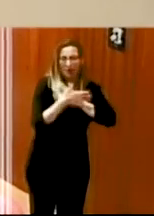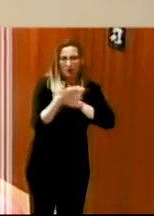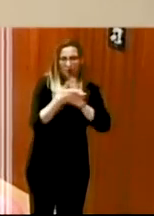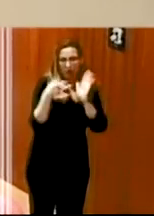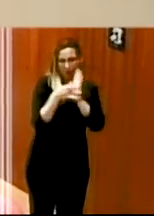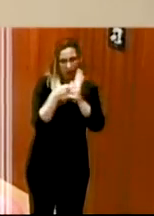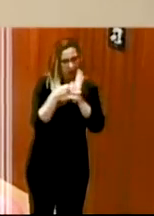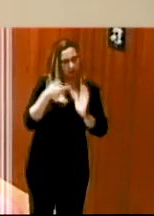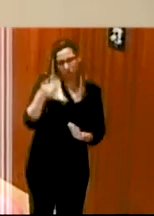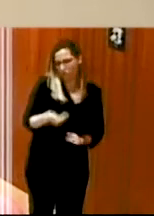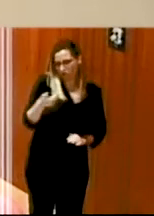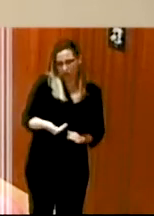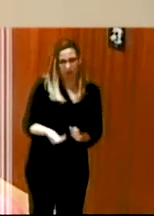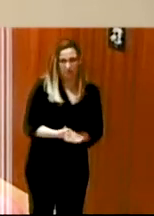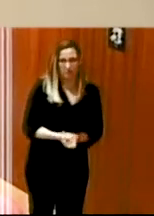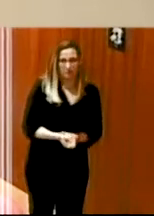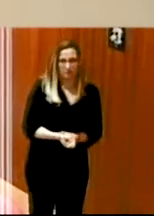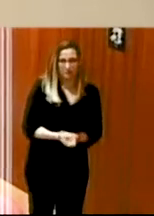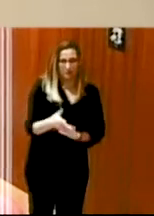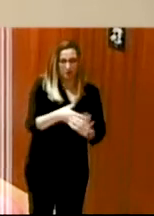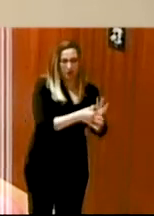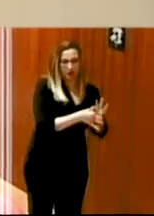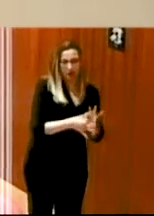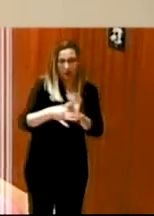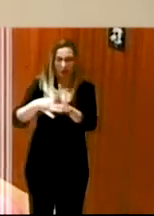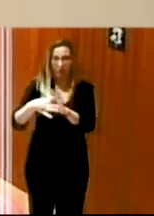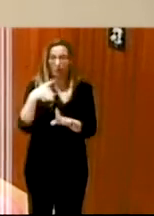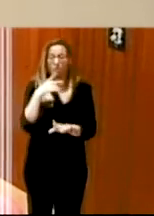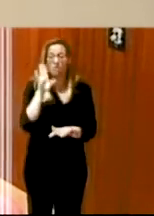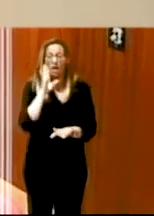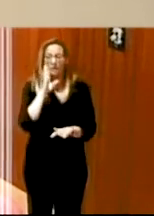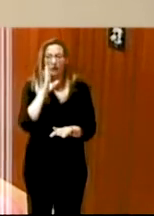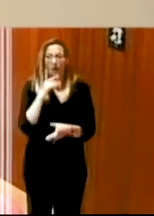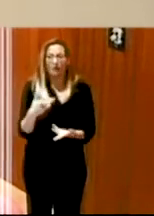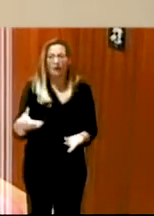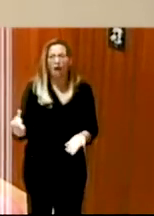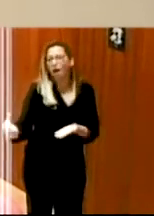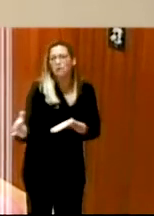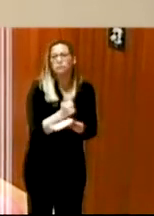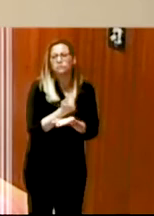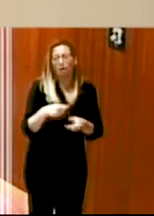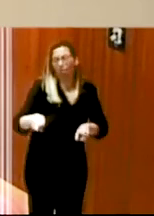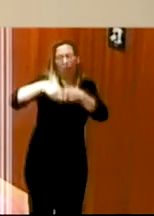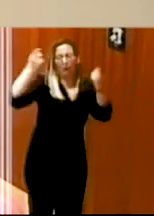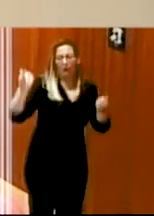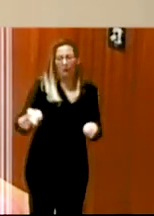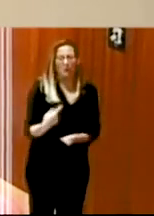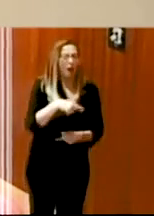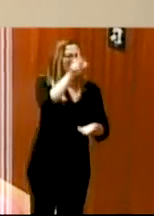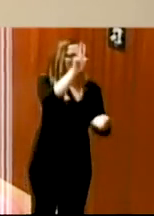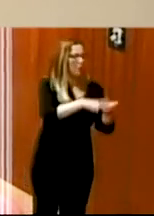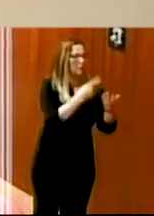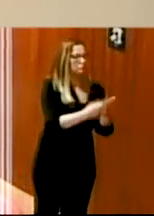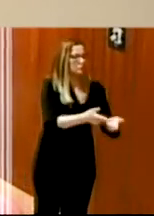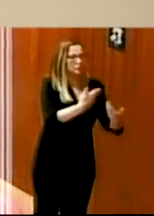fundamental eso va en relación con lo que comentaban antes de que no todo vale de que no es decir bueno hay un intérprete ya está